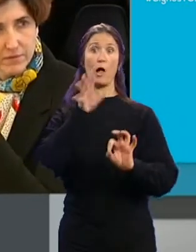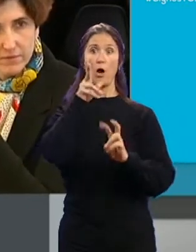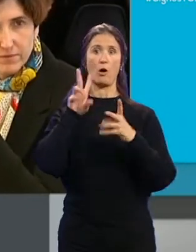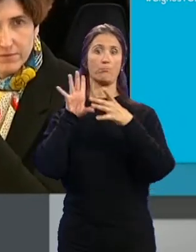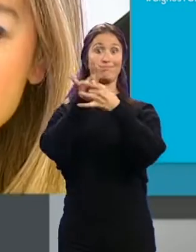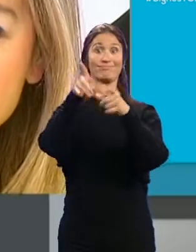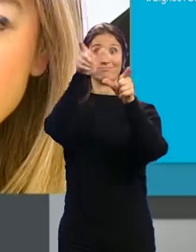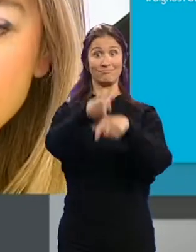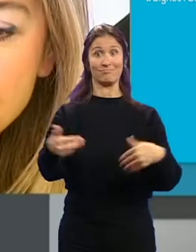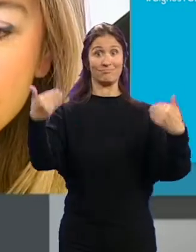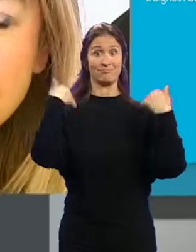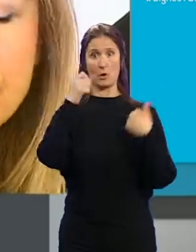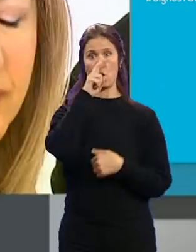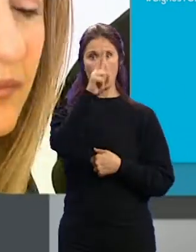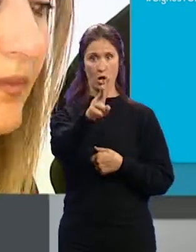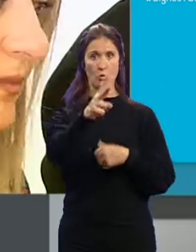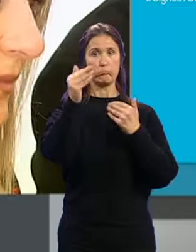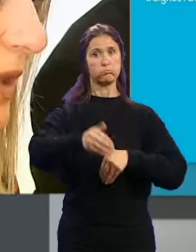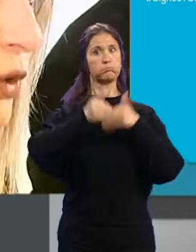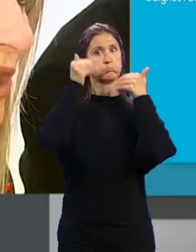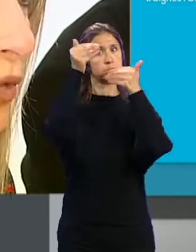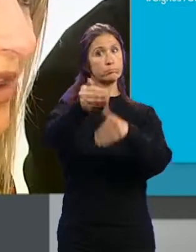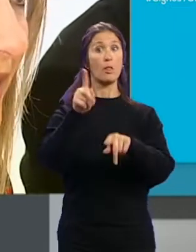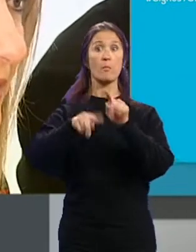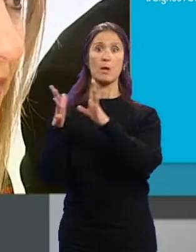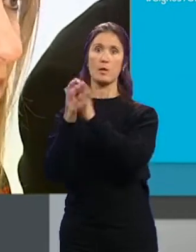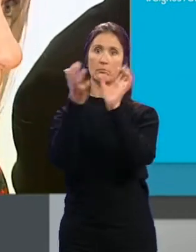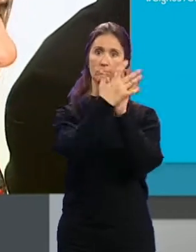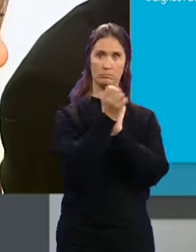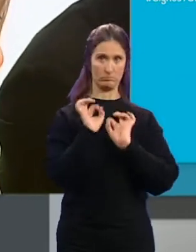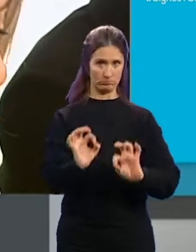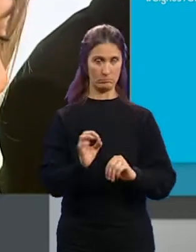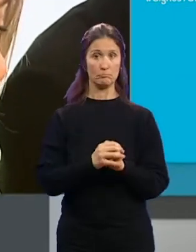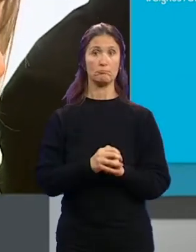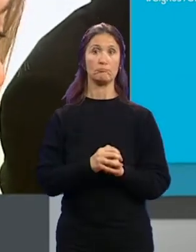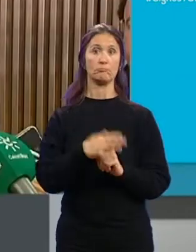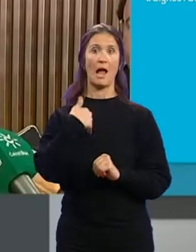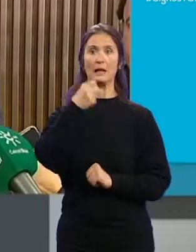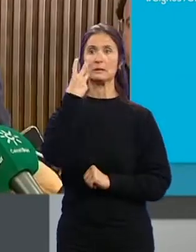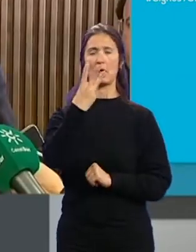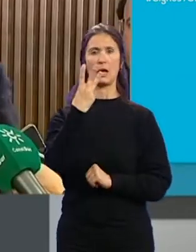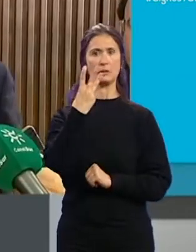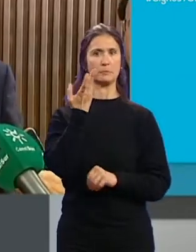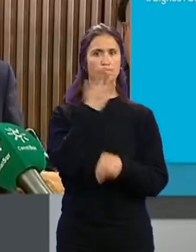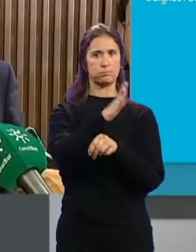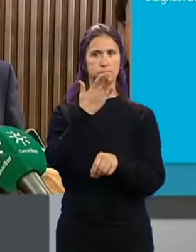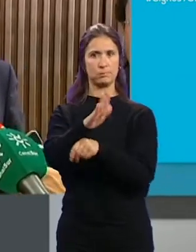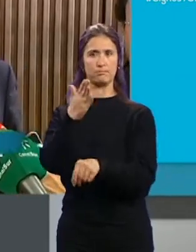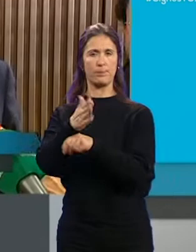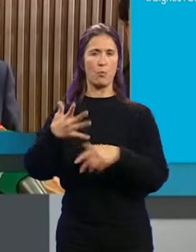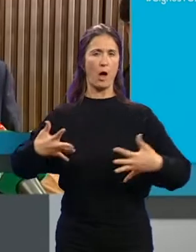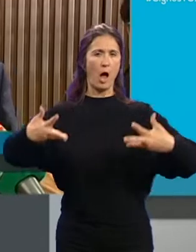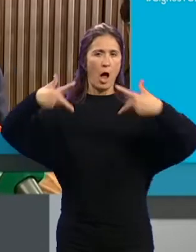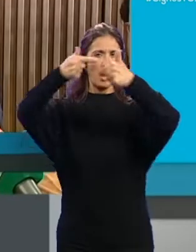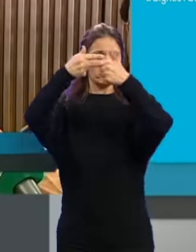responsable será por dos años... ...prorrogables por mutuo acuerdo de las partes. Había tres personas finalistas en